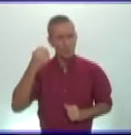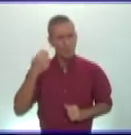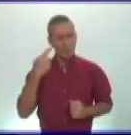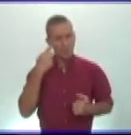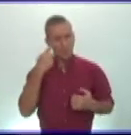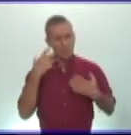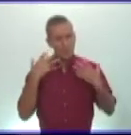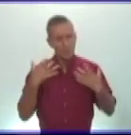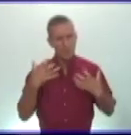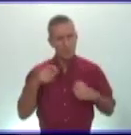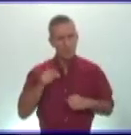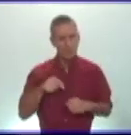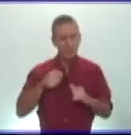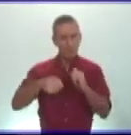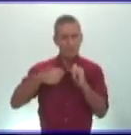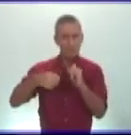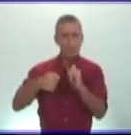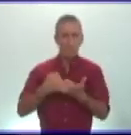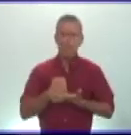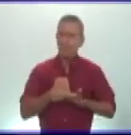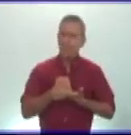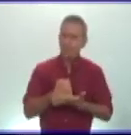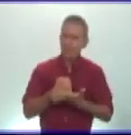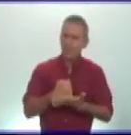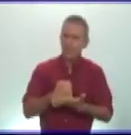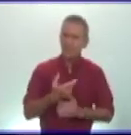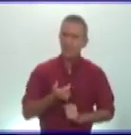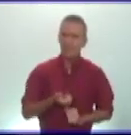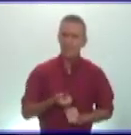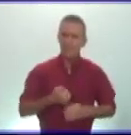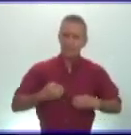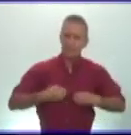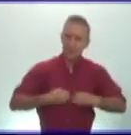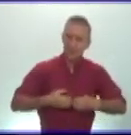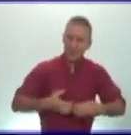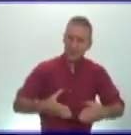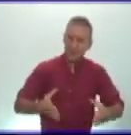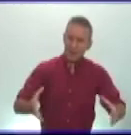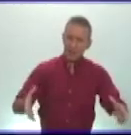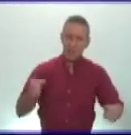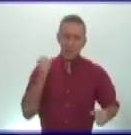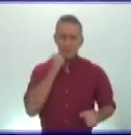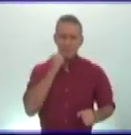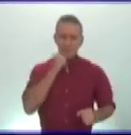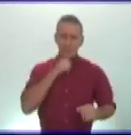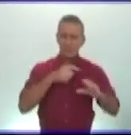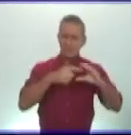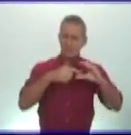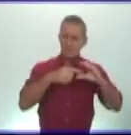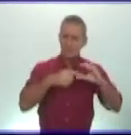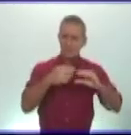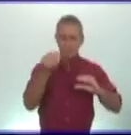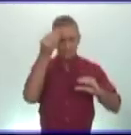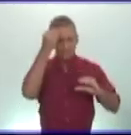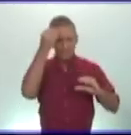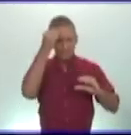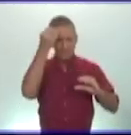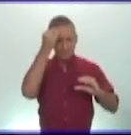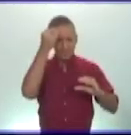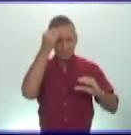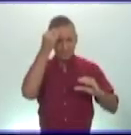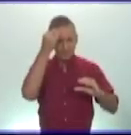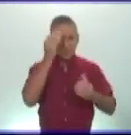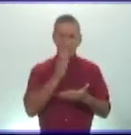materiales y que haya contribuido también a ampliar un poco más los conocimientos adquiridos por ustedes en las instituciones